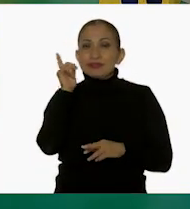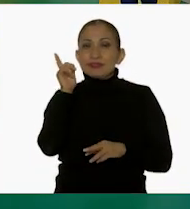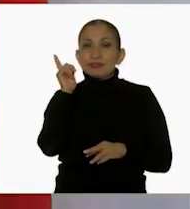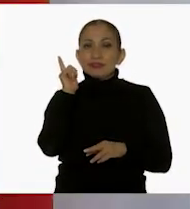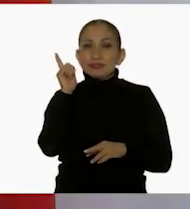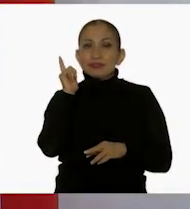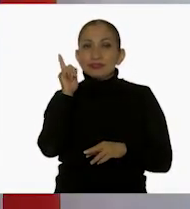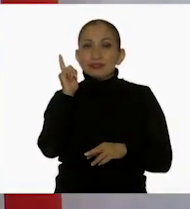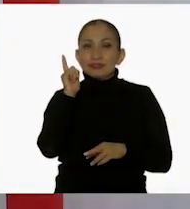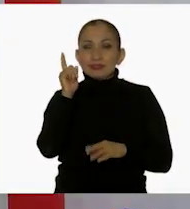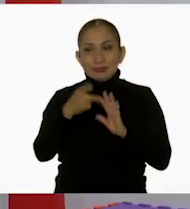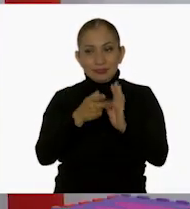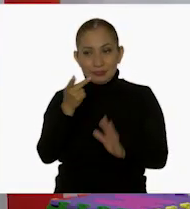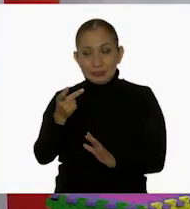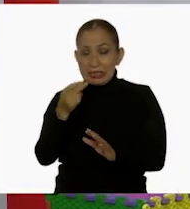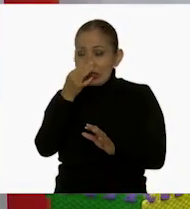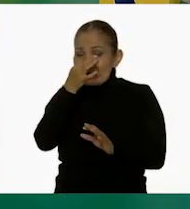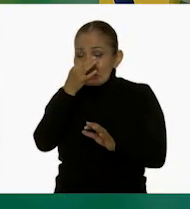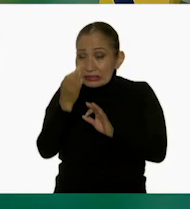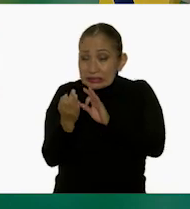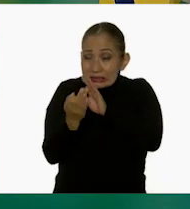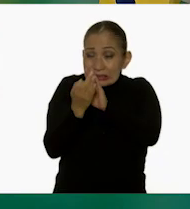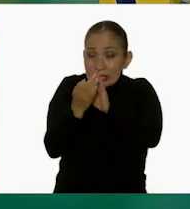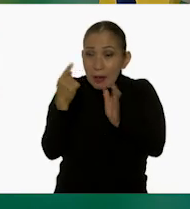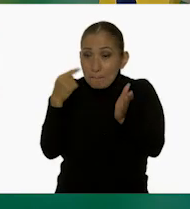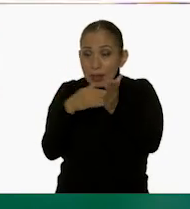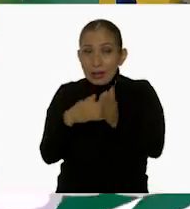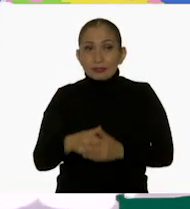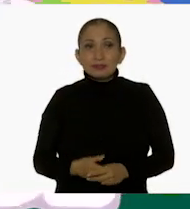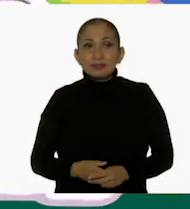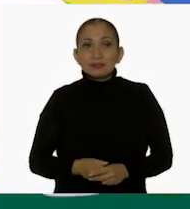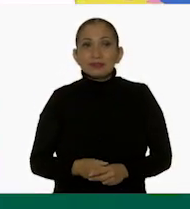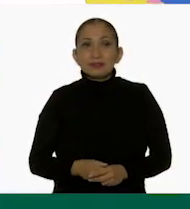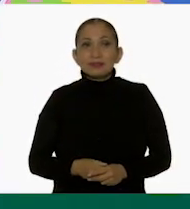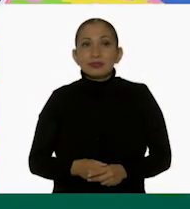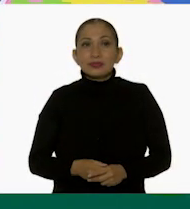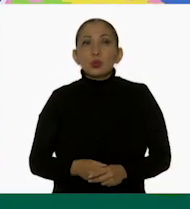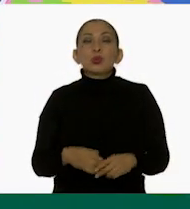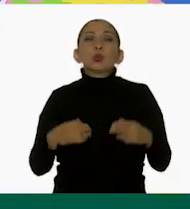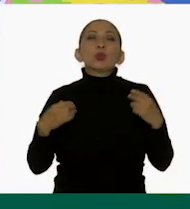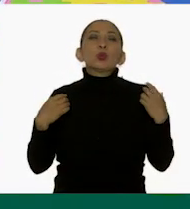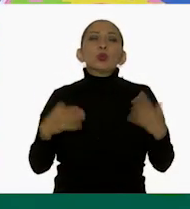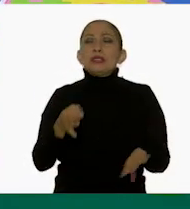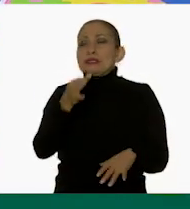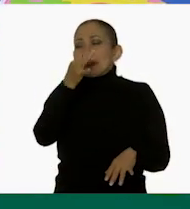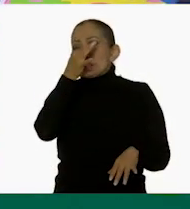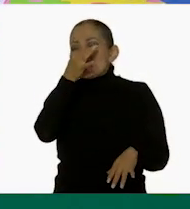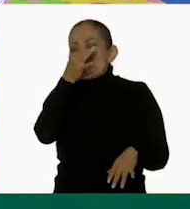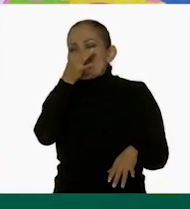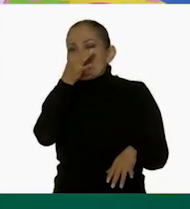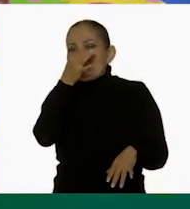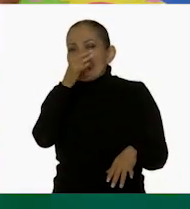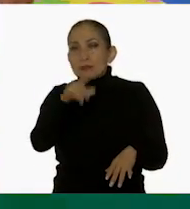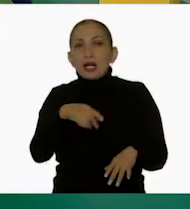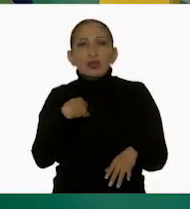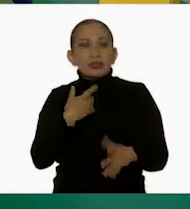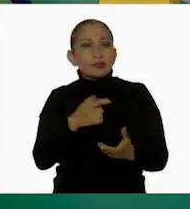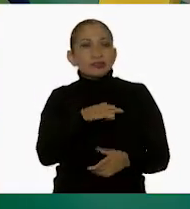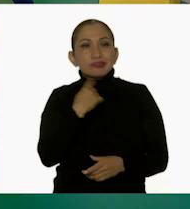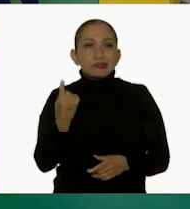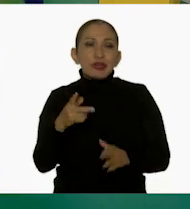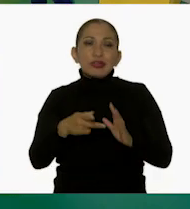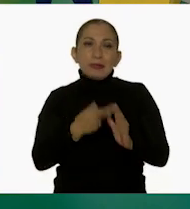Espero nuevamente llegar cerquita del mil. Voy a tirar. ¡Ay, casi, casi! Pero quedo afuera.